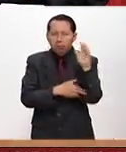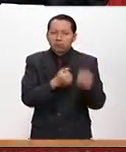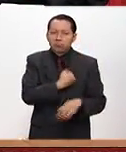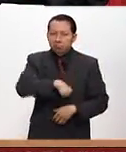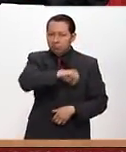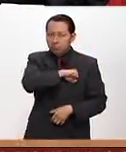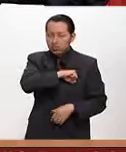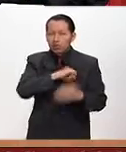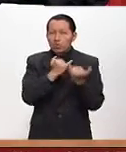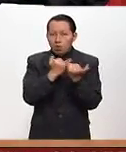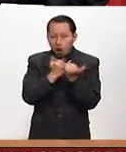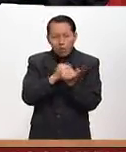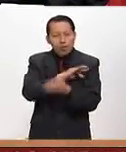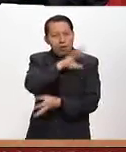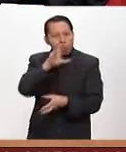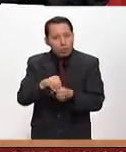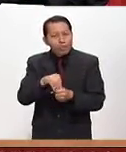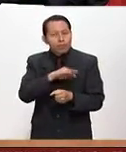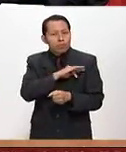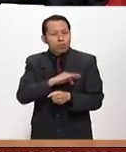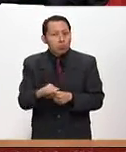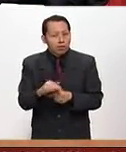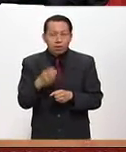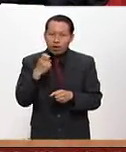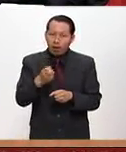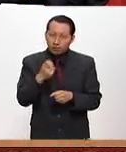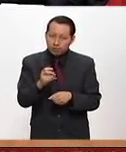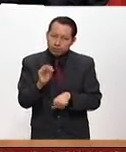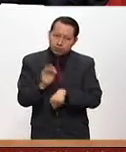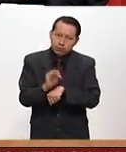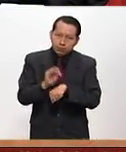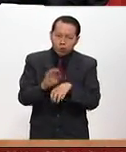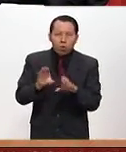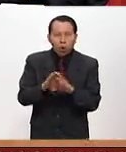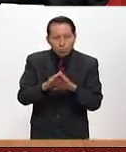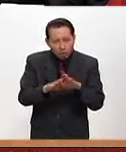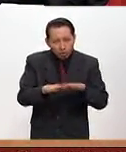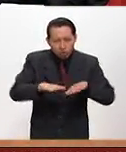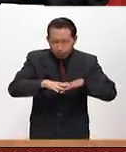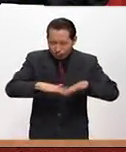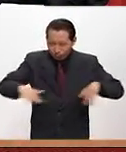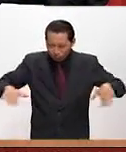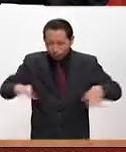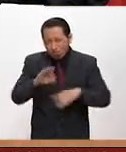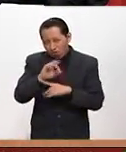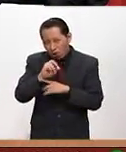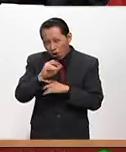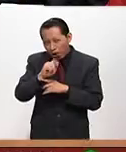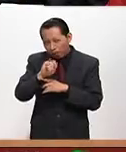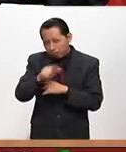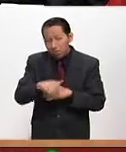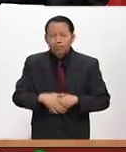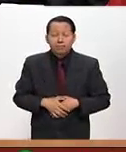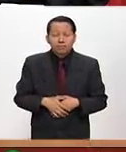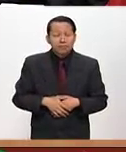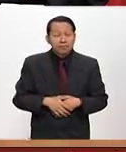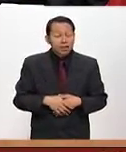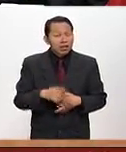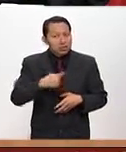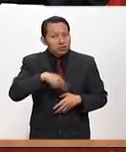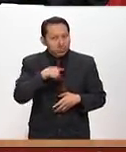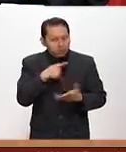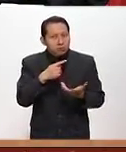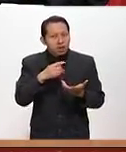y cubierta, la parte que corresponde al suelo forestal. No estamos perdidos, pues. No, de ninguna manera.